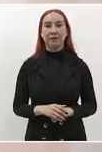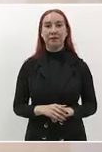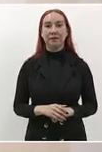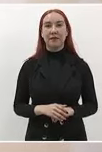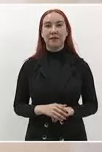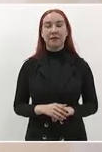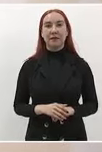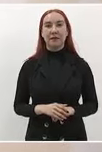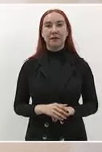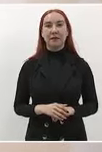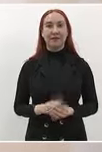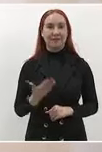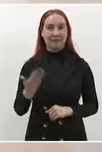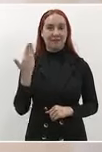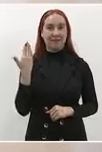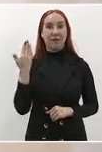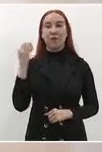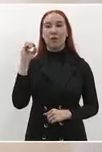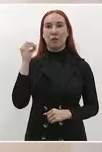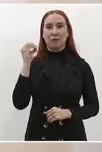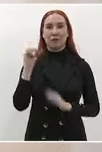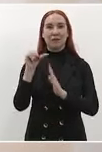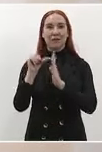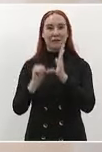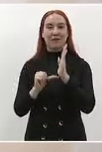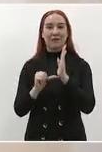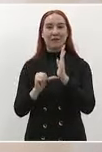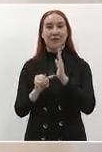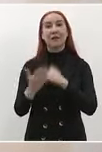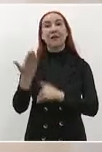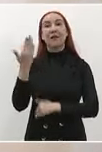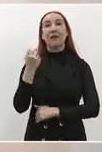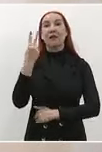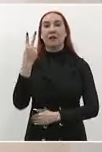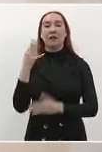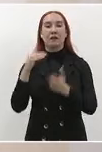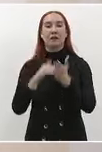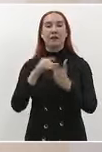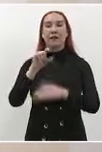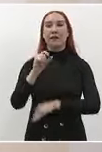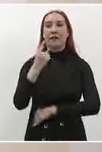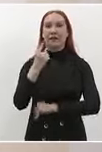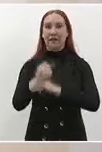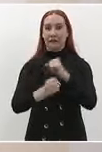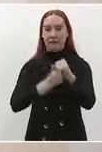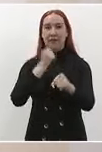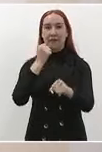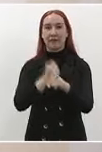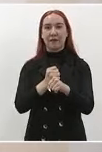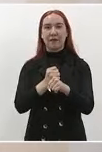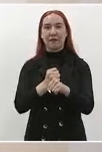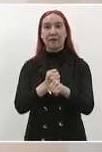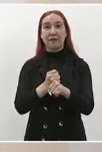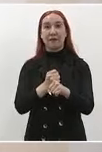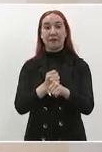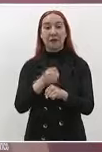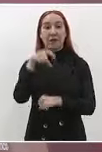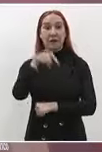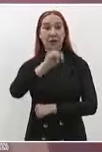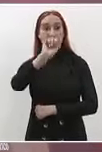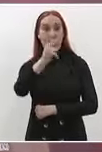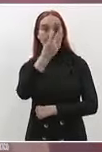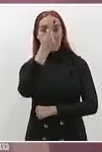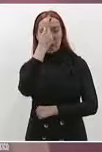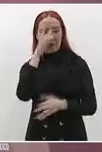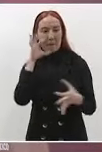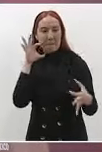En octubre del año 2021, nos sumamos en San Luis Potosí a su